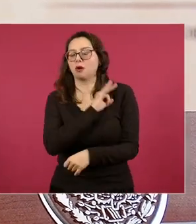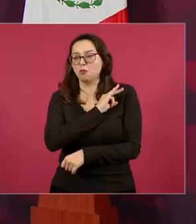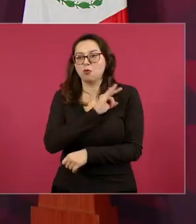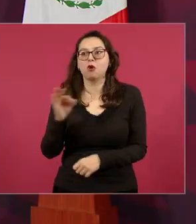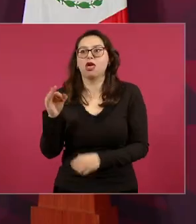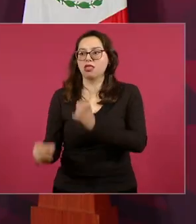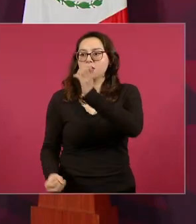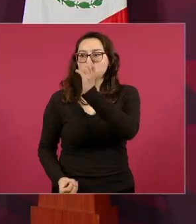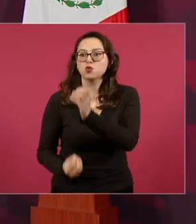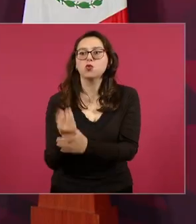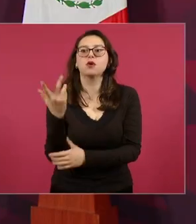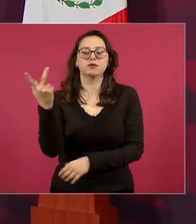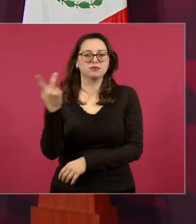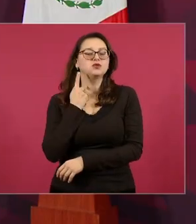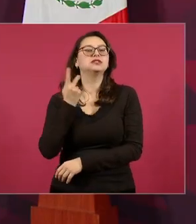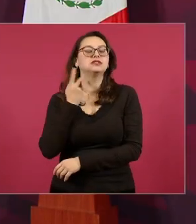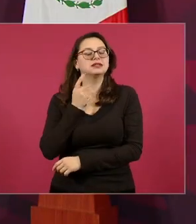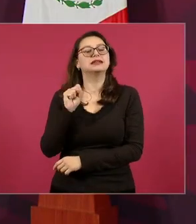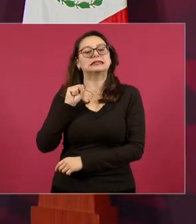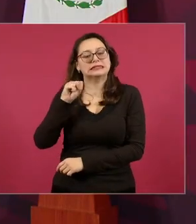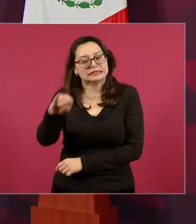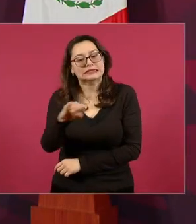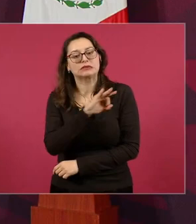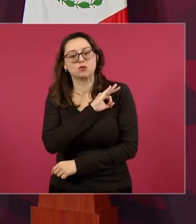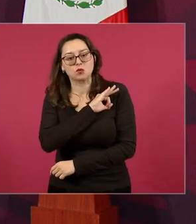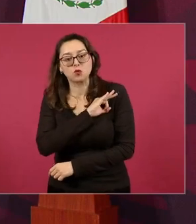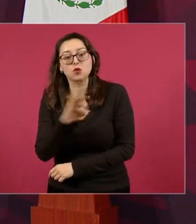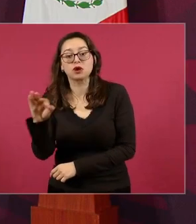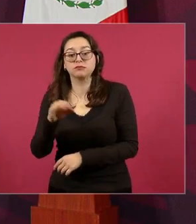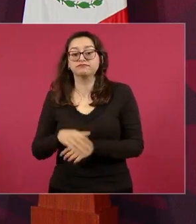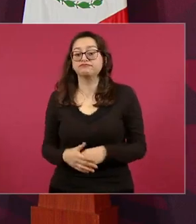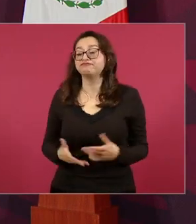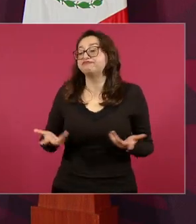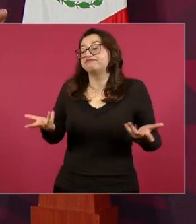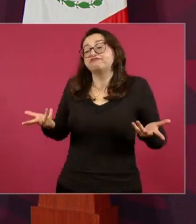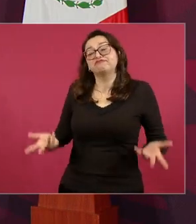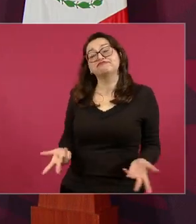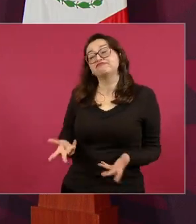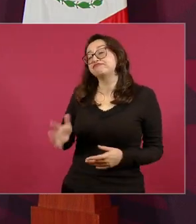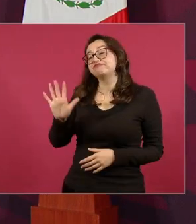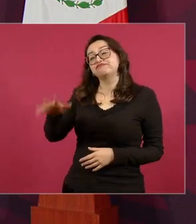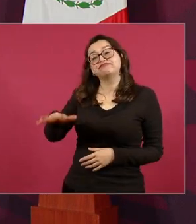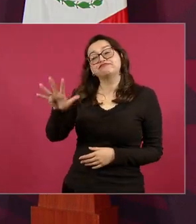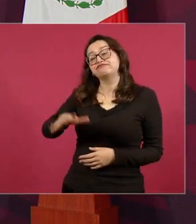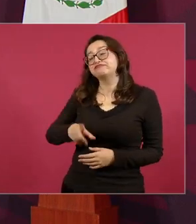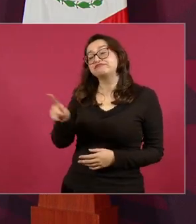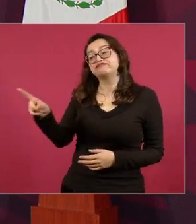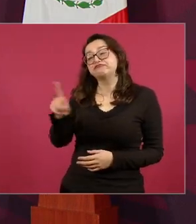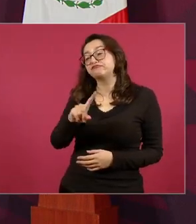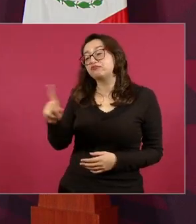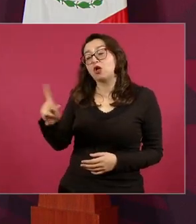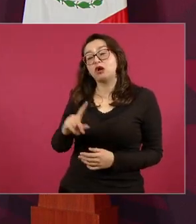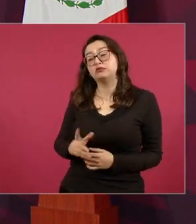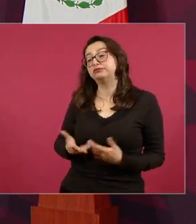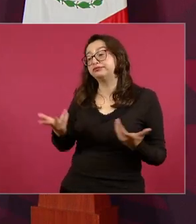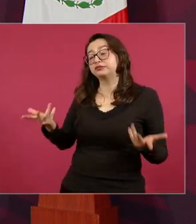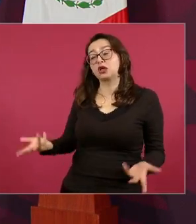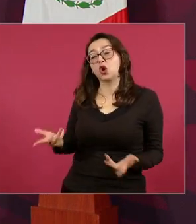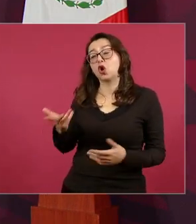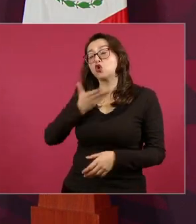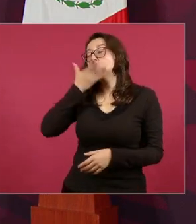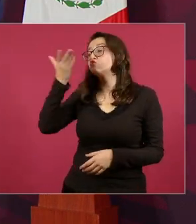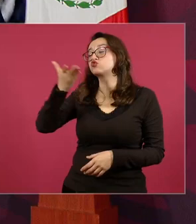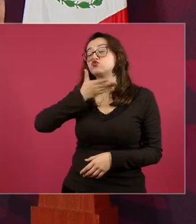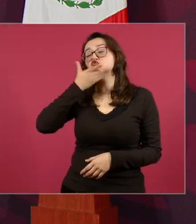haciéndonos creer de que no hay más que el modelo